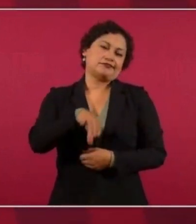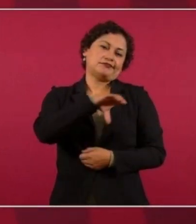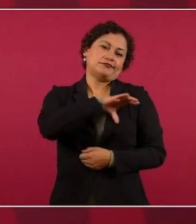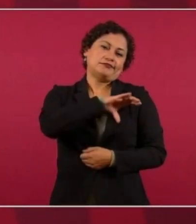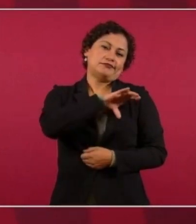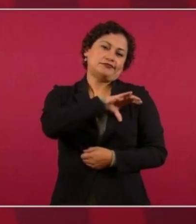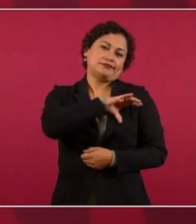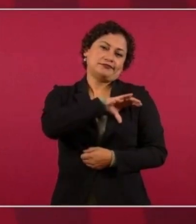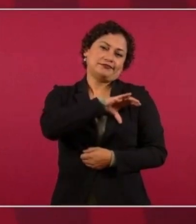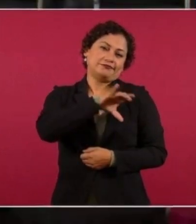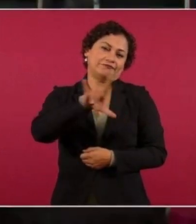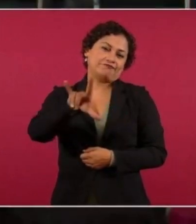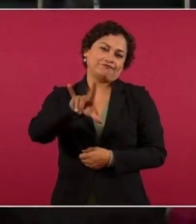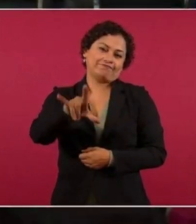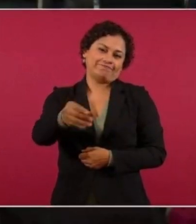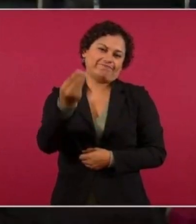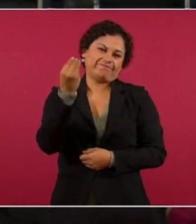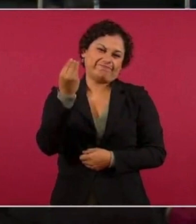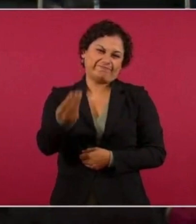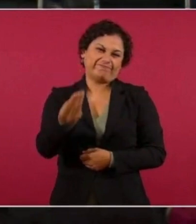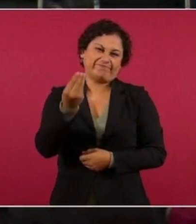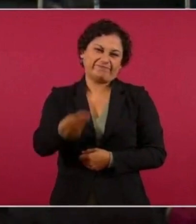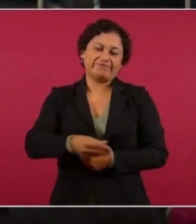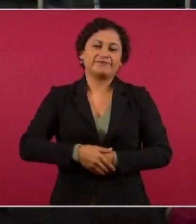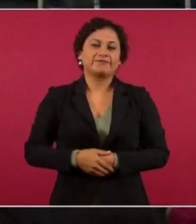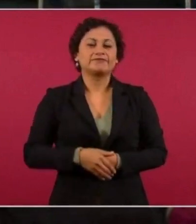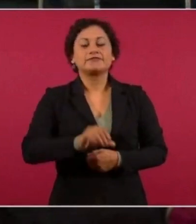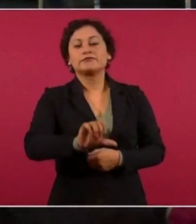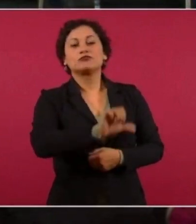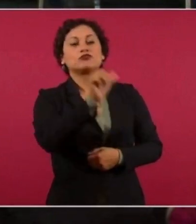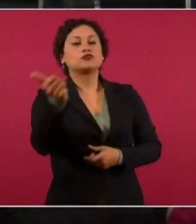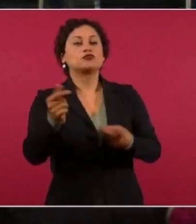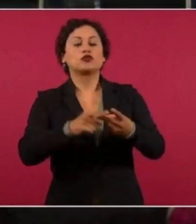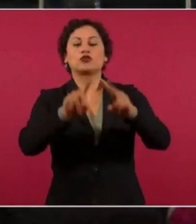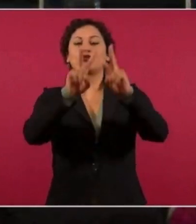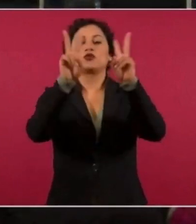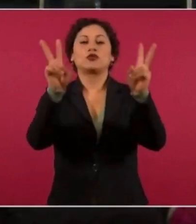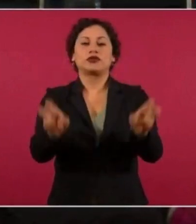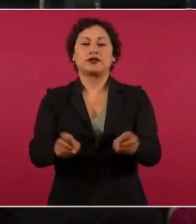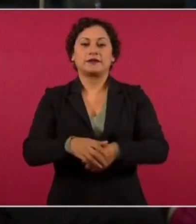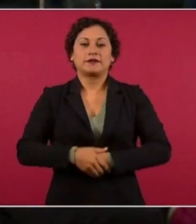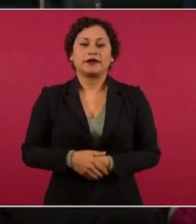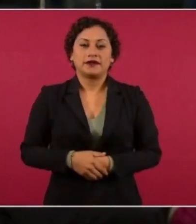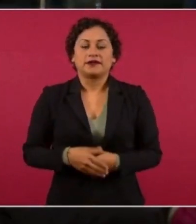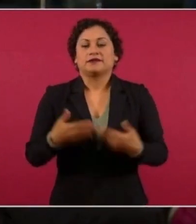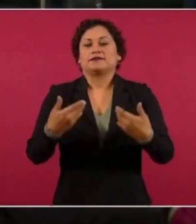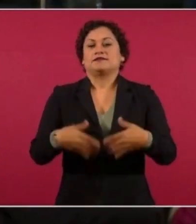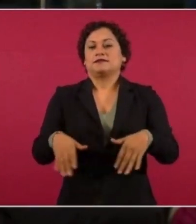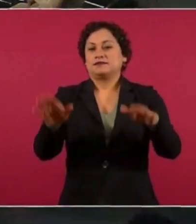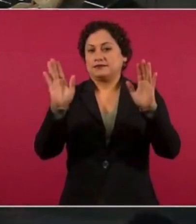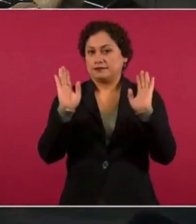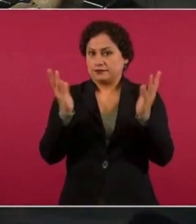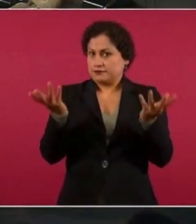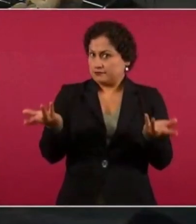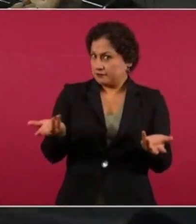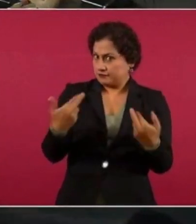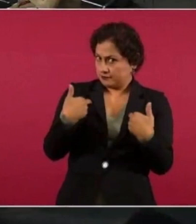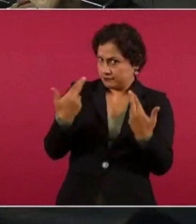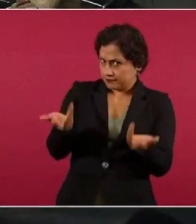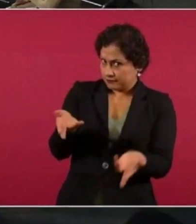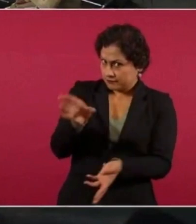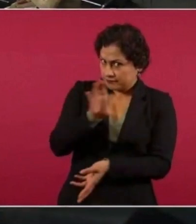mucho afecto. En otro tema, presidente, ya se definió… es? ¿Regale afecto, no lo compre?